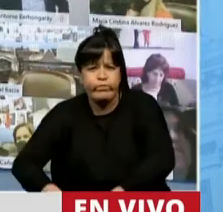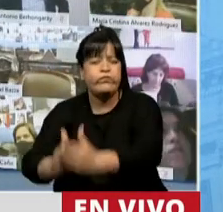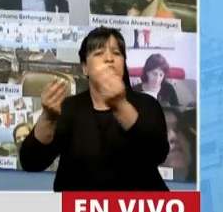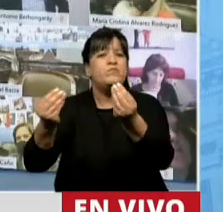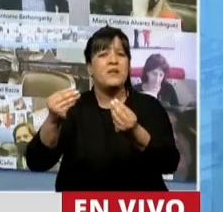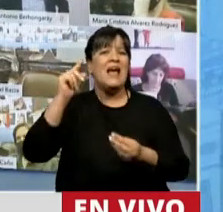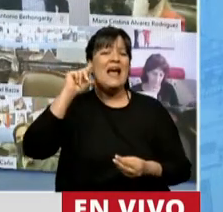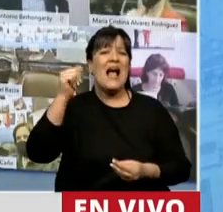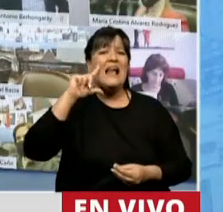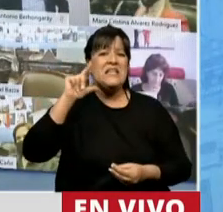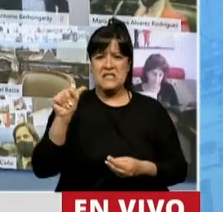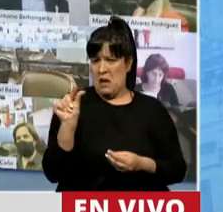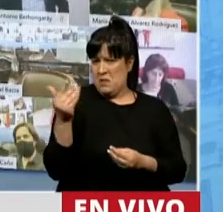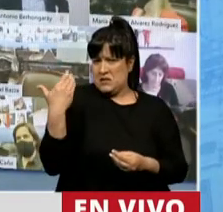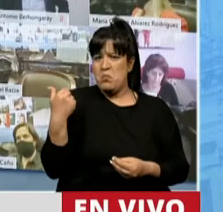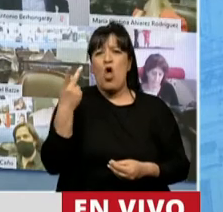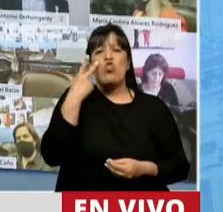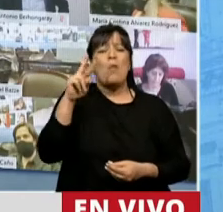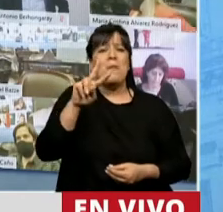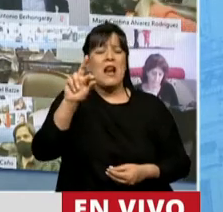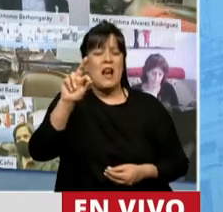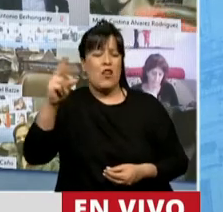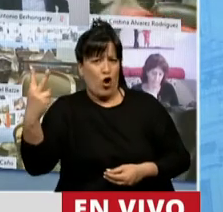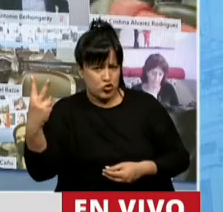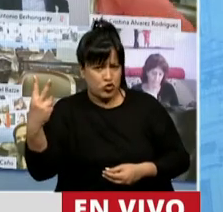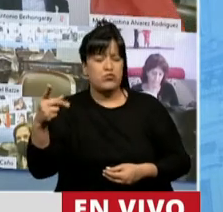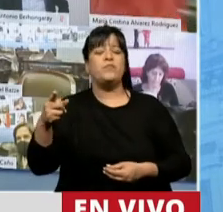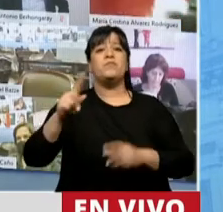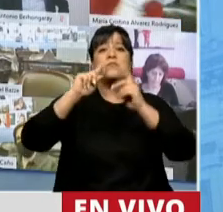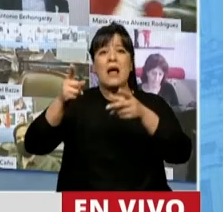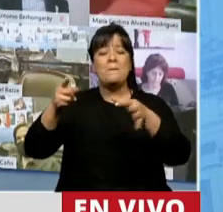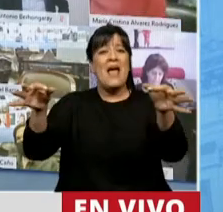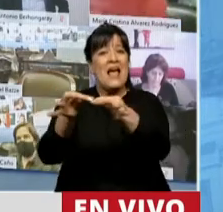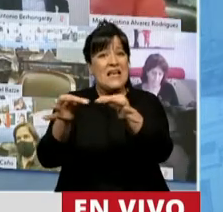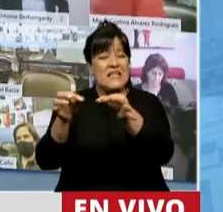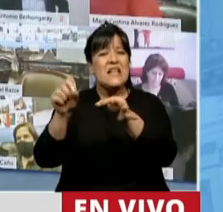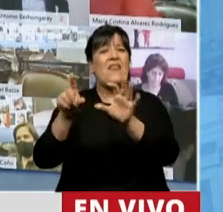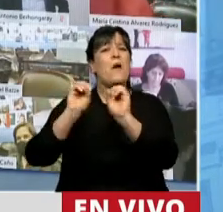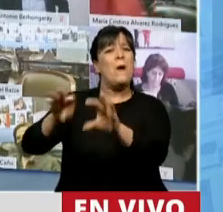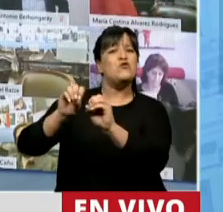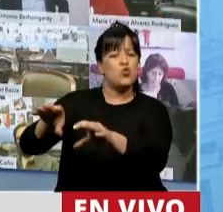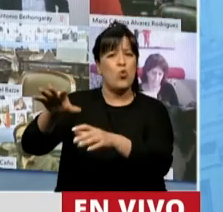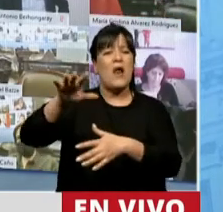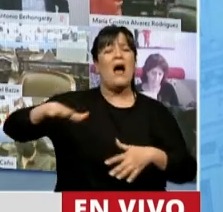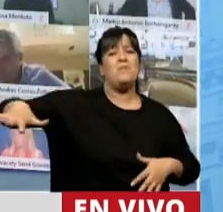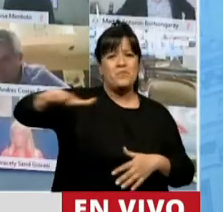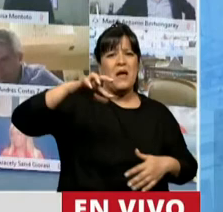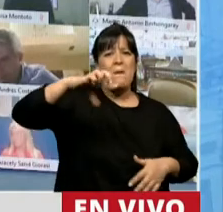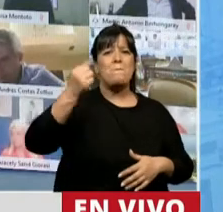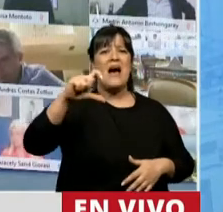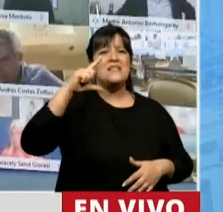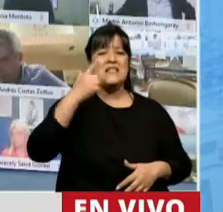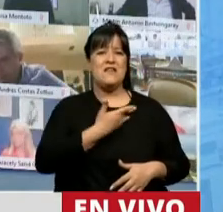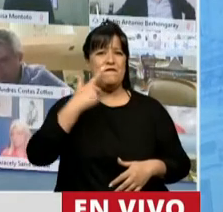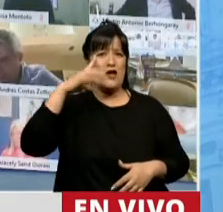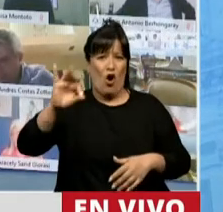de Galicia no hace mucho, en 2002, la isla de la basura en el Pacífico, que ya triplicó el tamaño